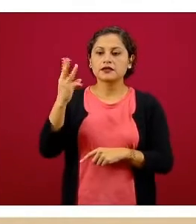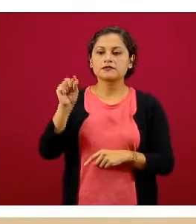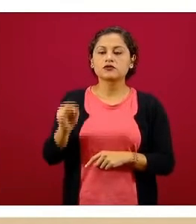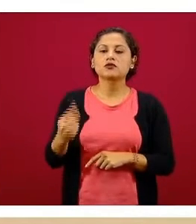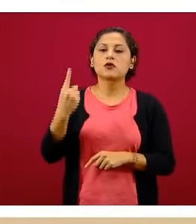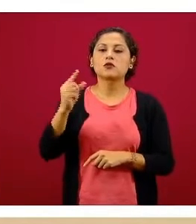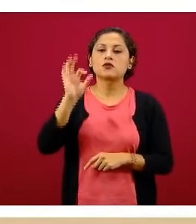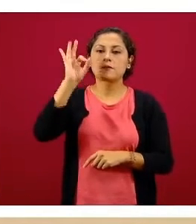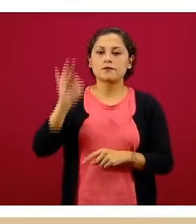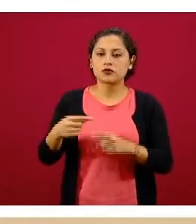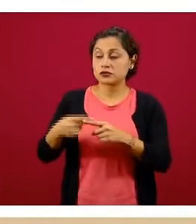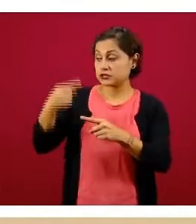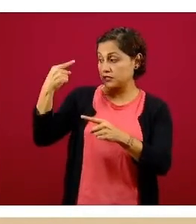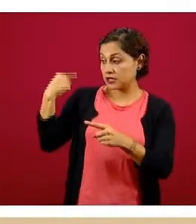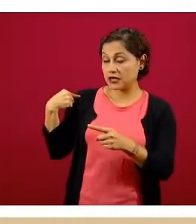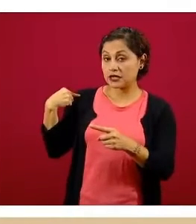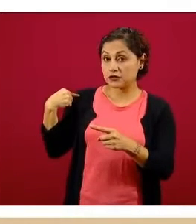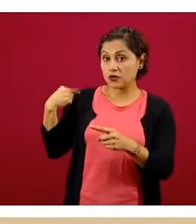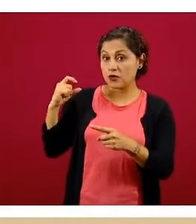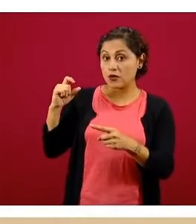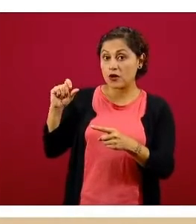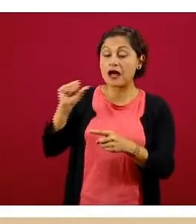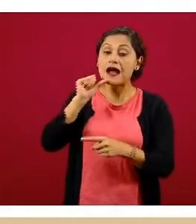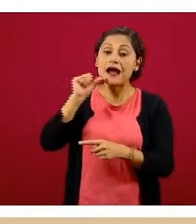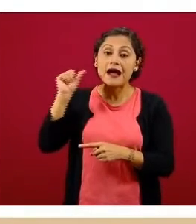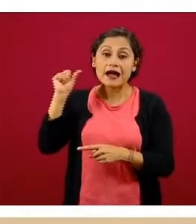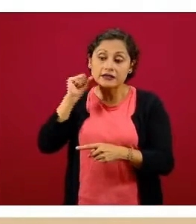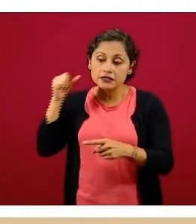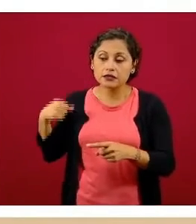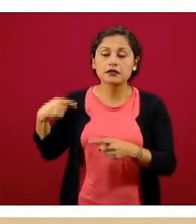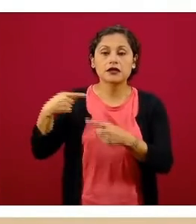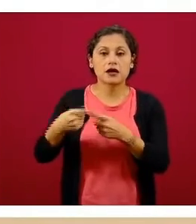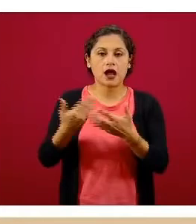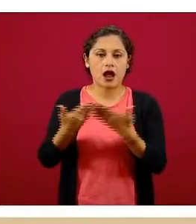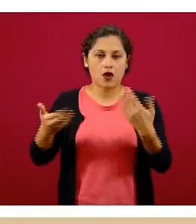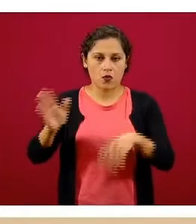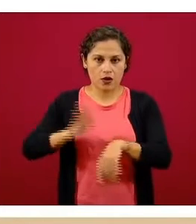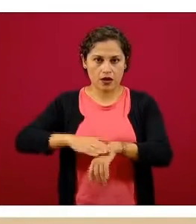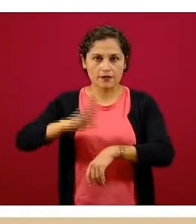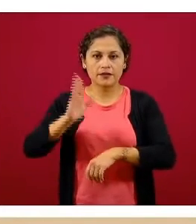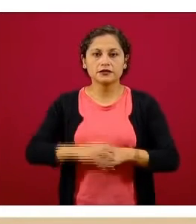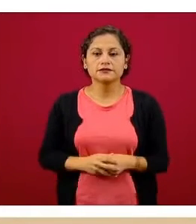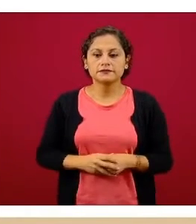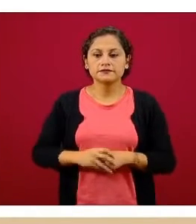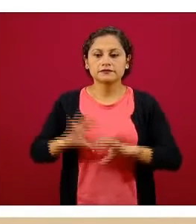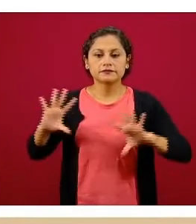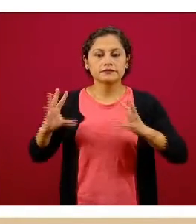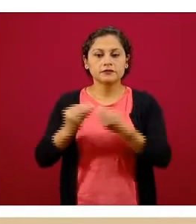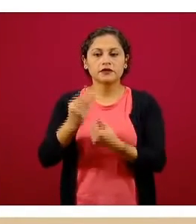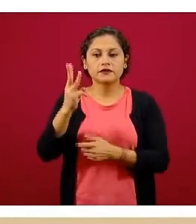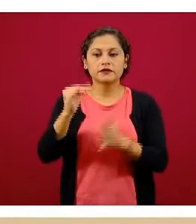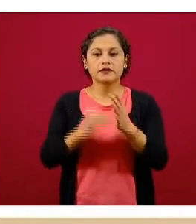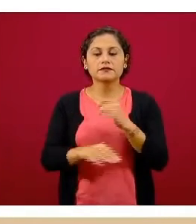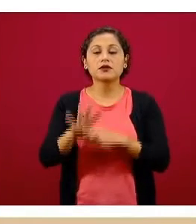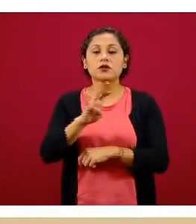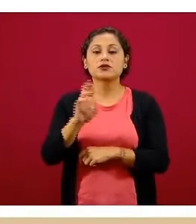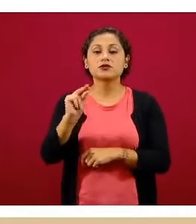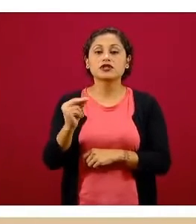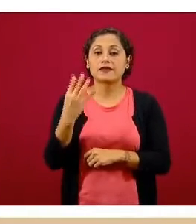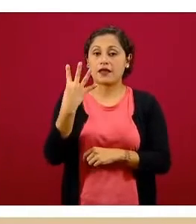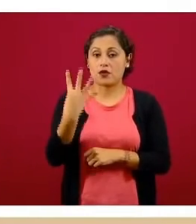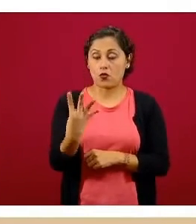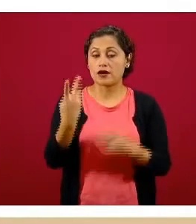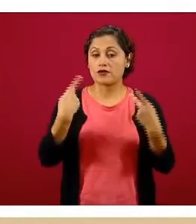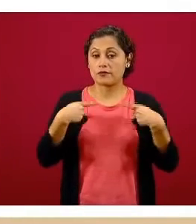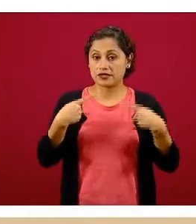incremento de las últimas 24 horas a la carga acumulada, 3.484 casos que